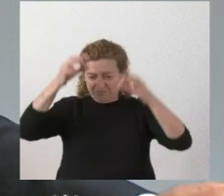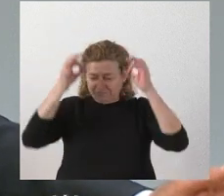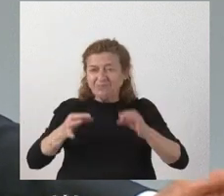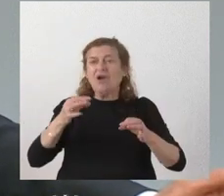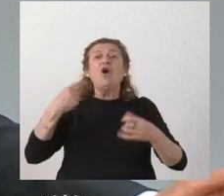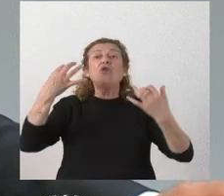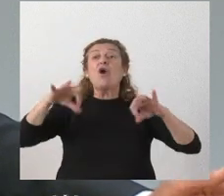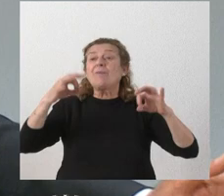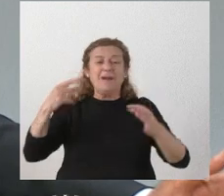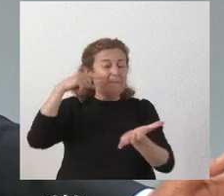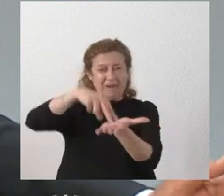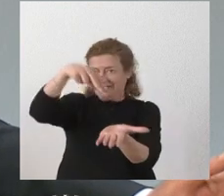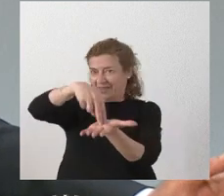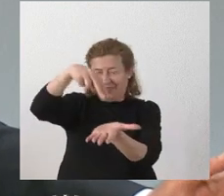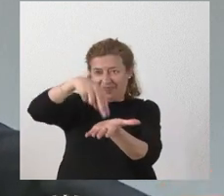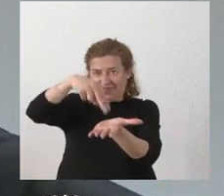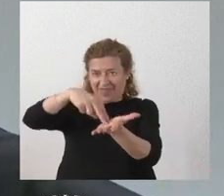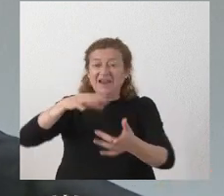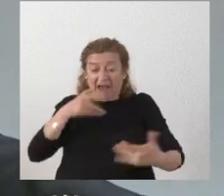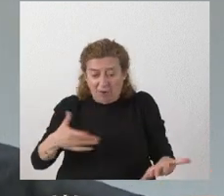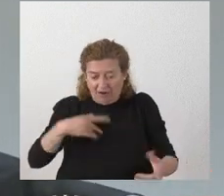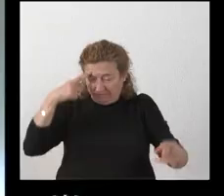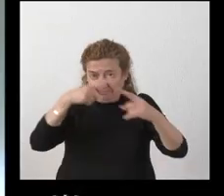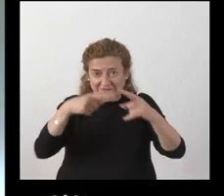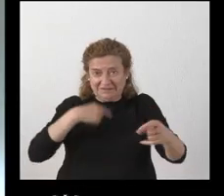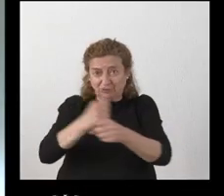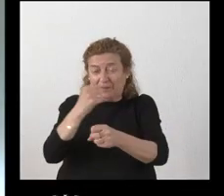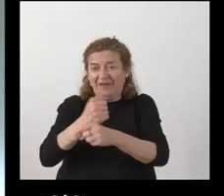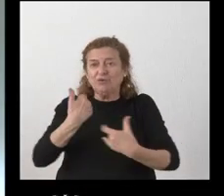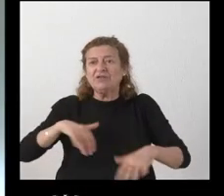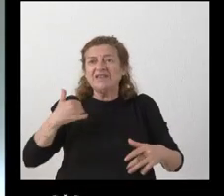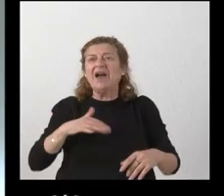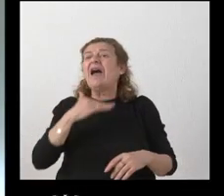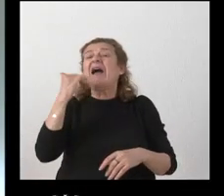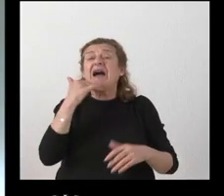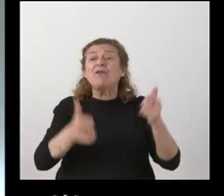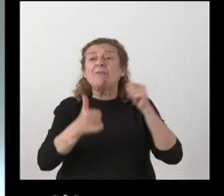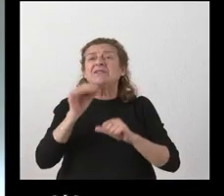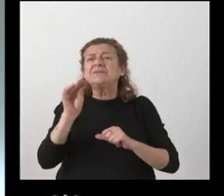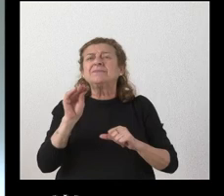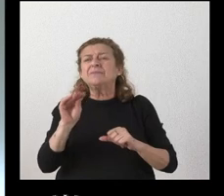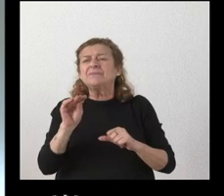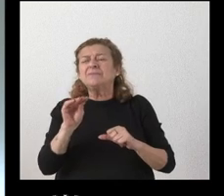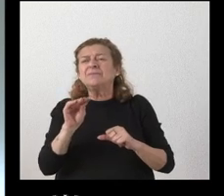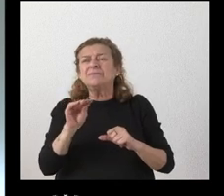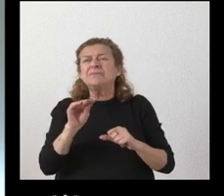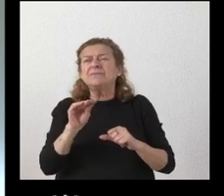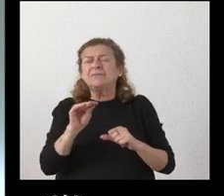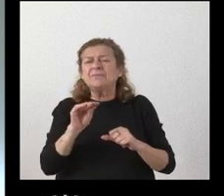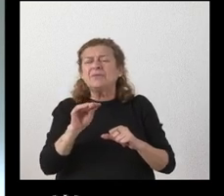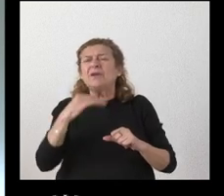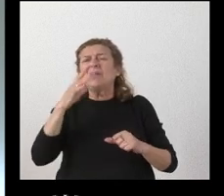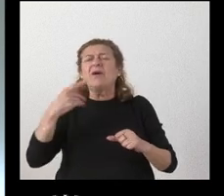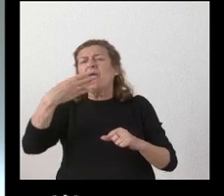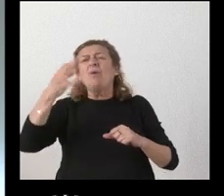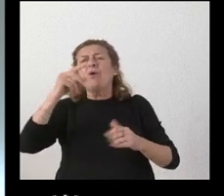general la presencialidad y en aras a ello estamos trabajando ¿alguna pregunta más? Sí, perdón nada una duda sobre el bono de alquiler